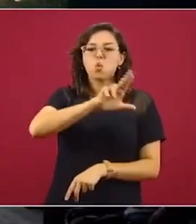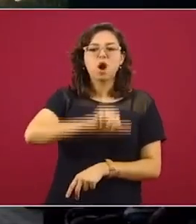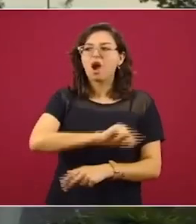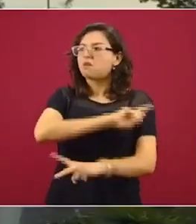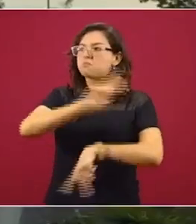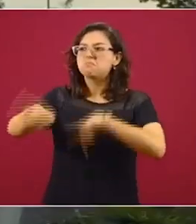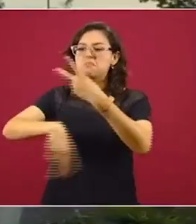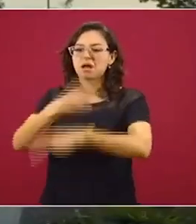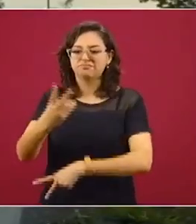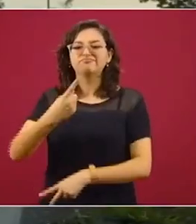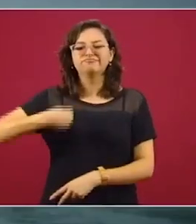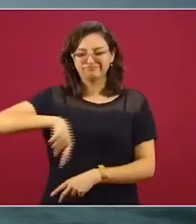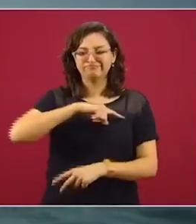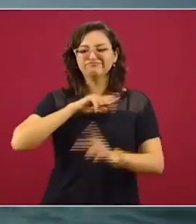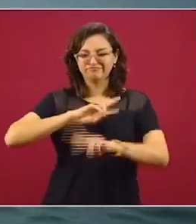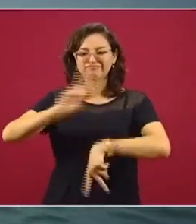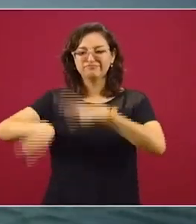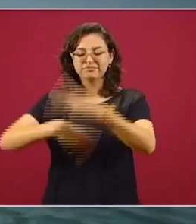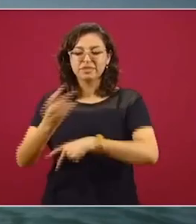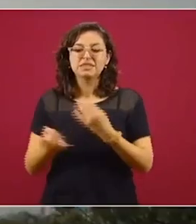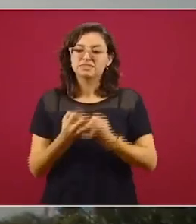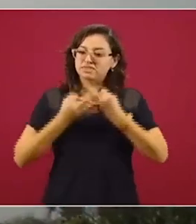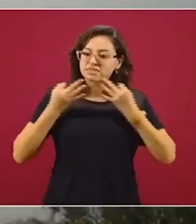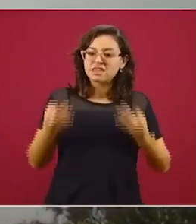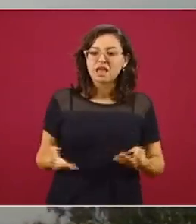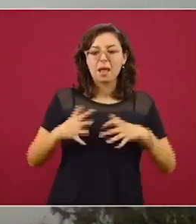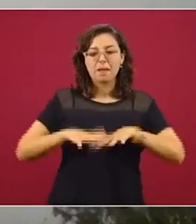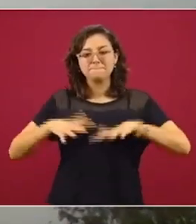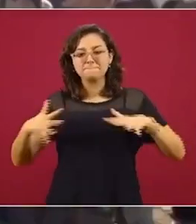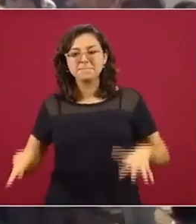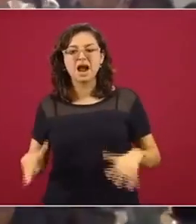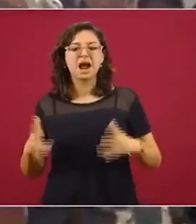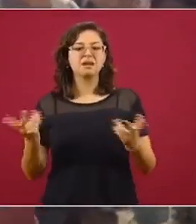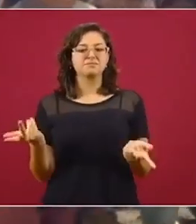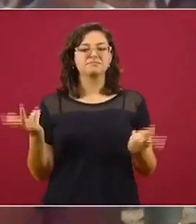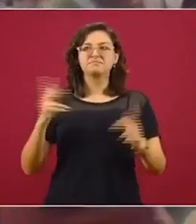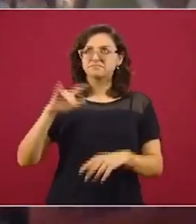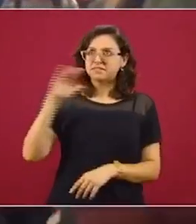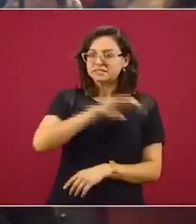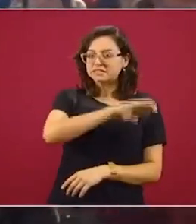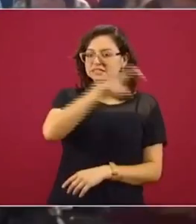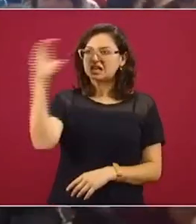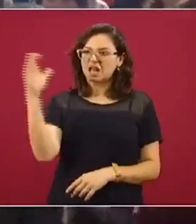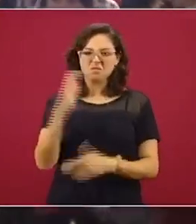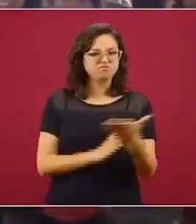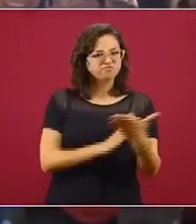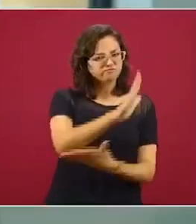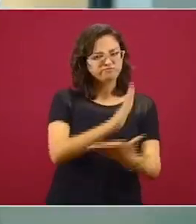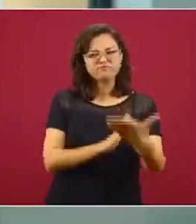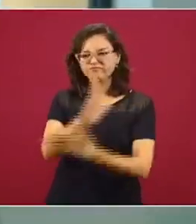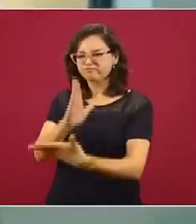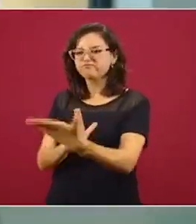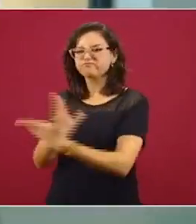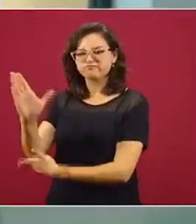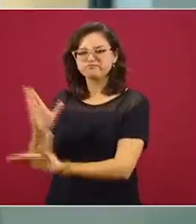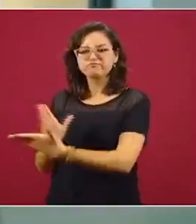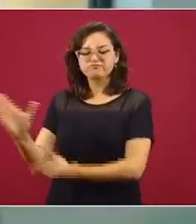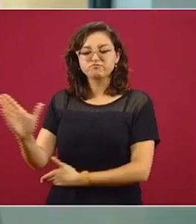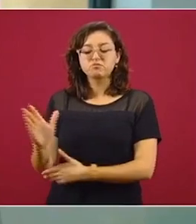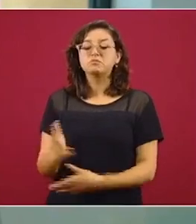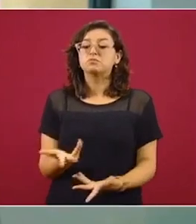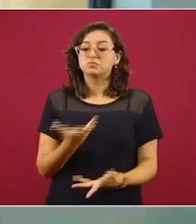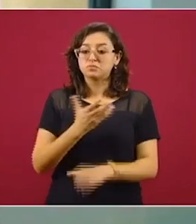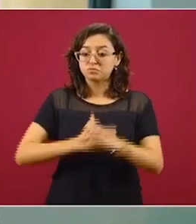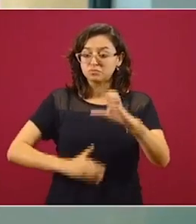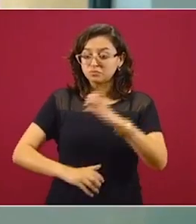el territorio mexicano. Por tierra, por mar, por aire, nada nos detiene. Con nuestros productos y